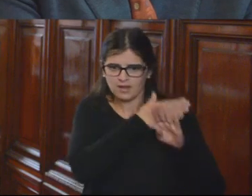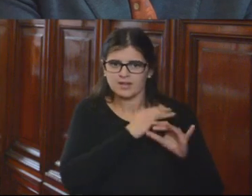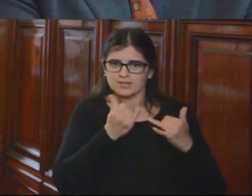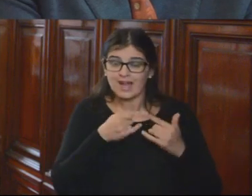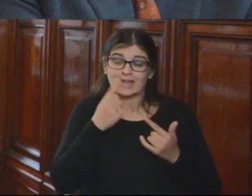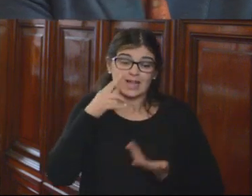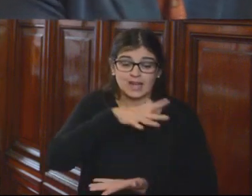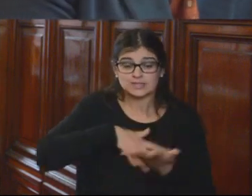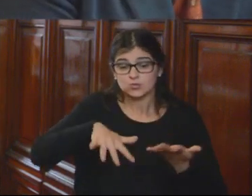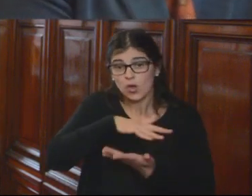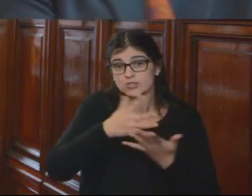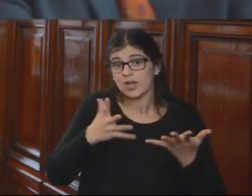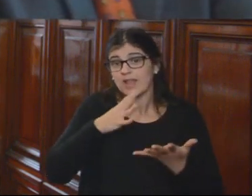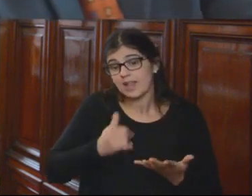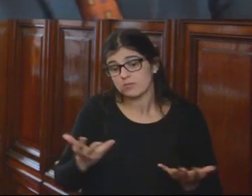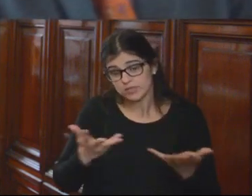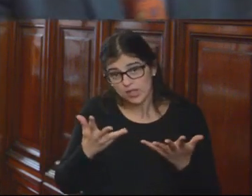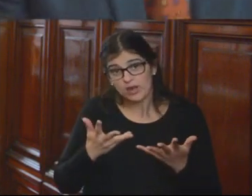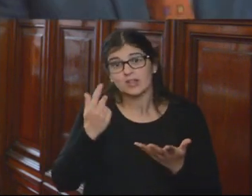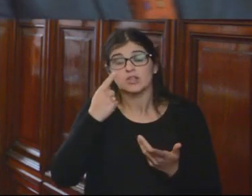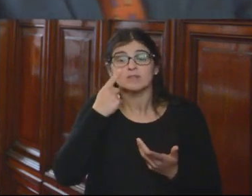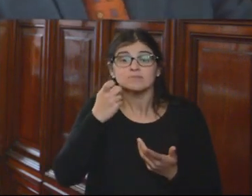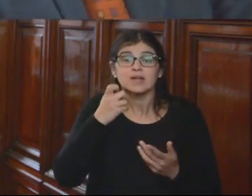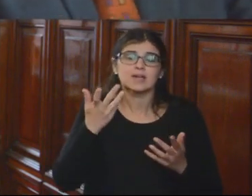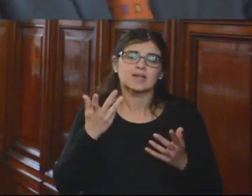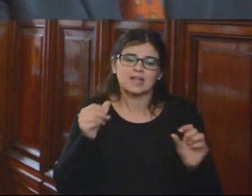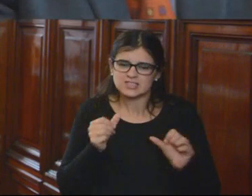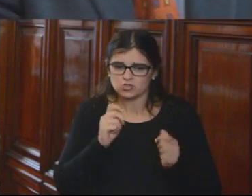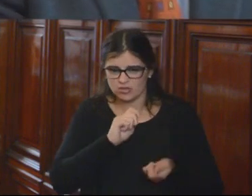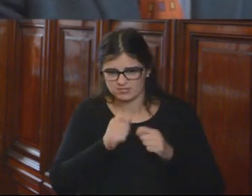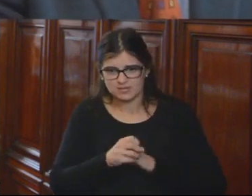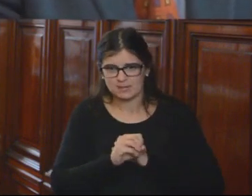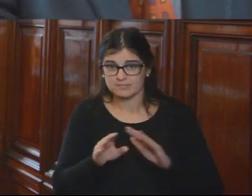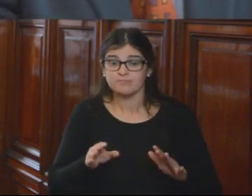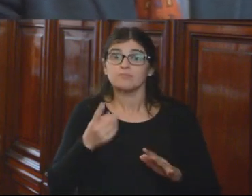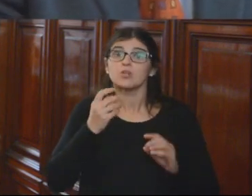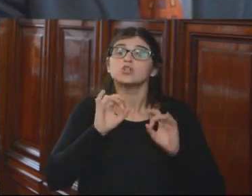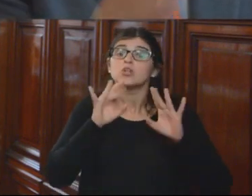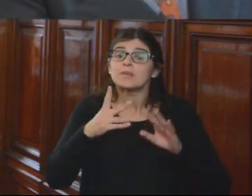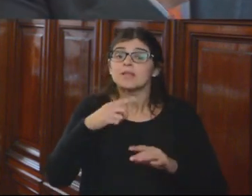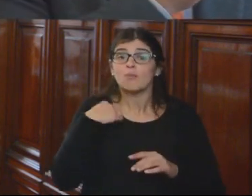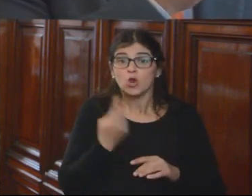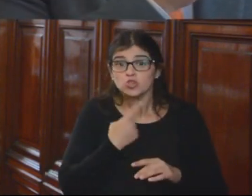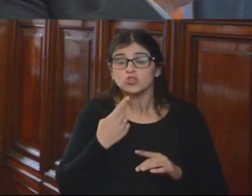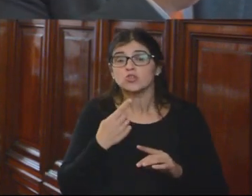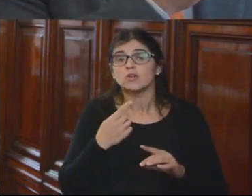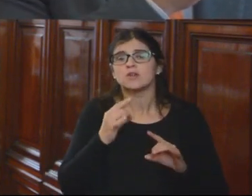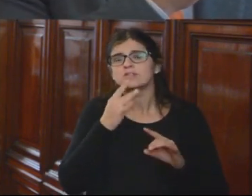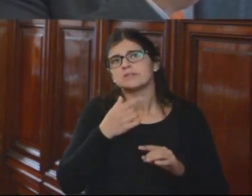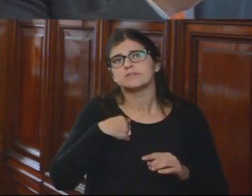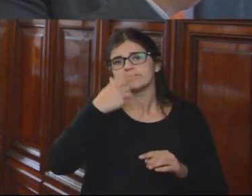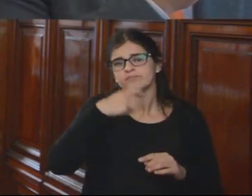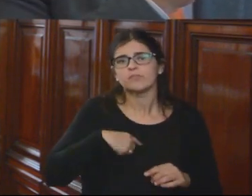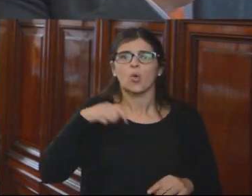el panorama que nos trae y consideramos que estamos siendo afectados, pero no solamente es por nosotros, por decir, Juan Pérez